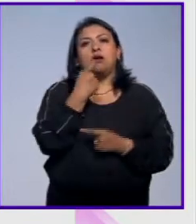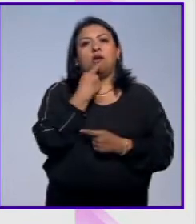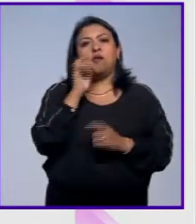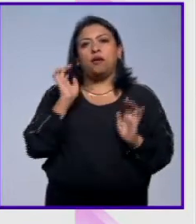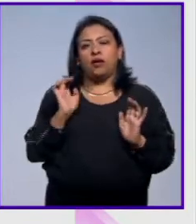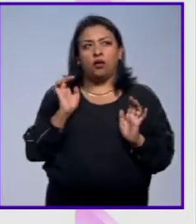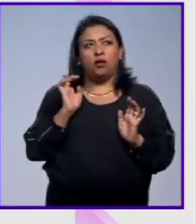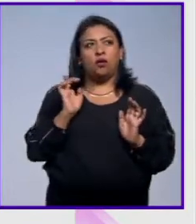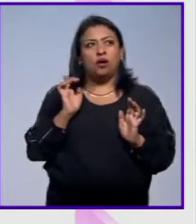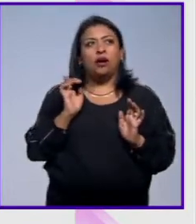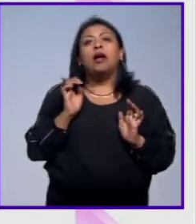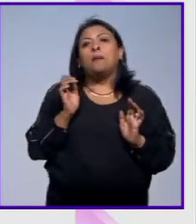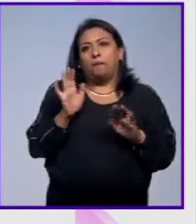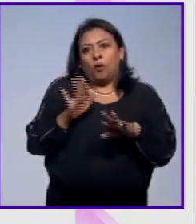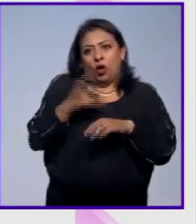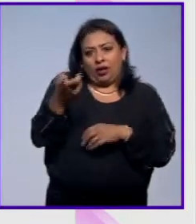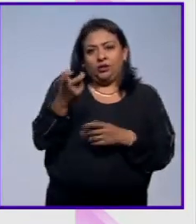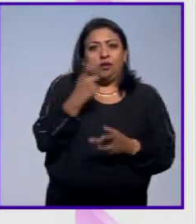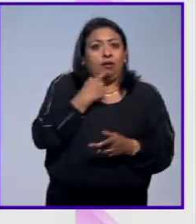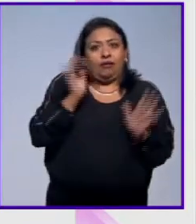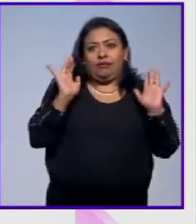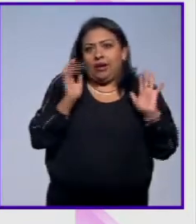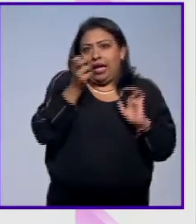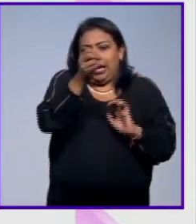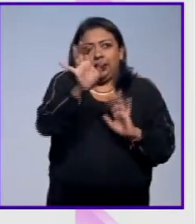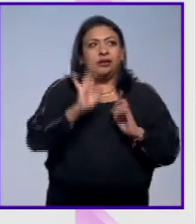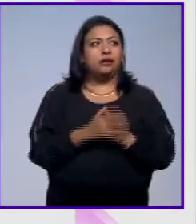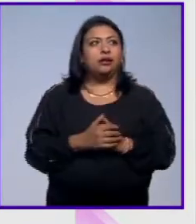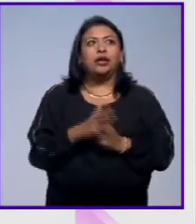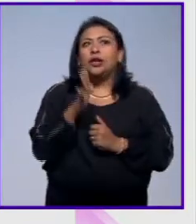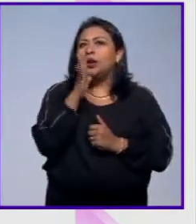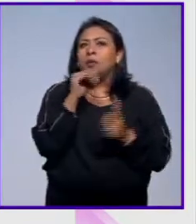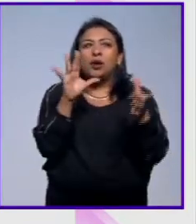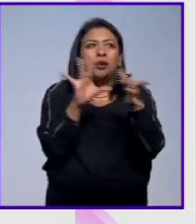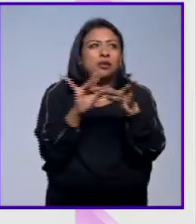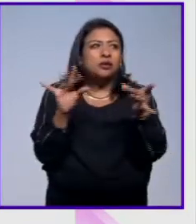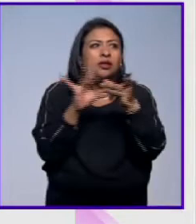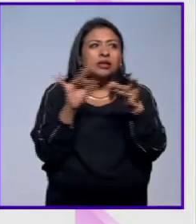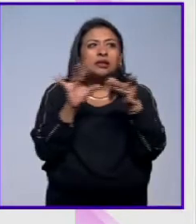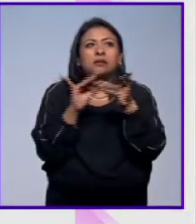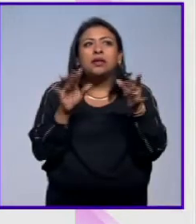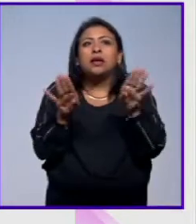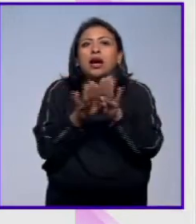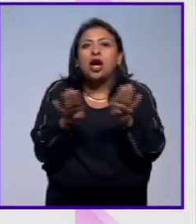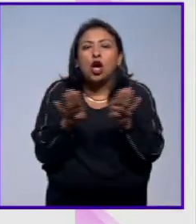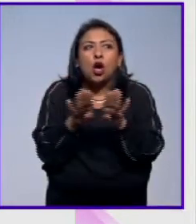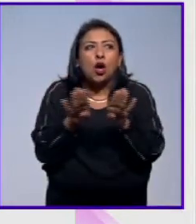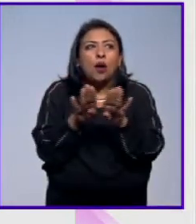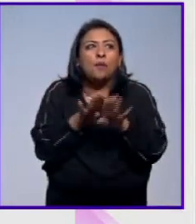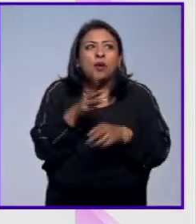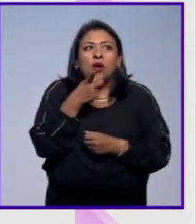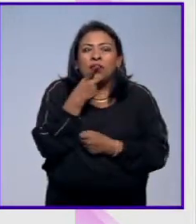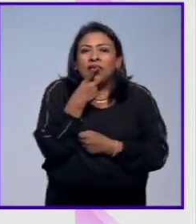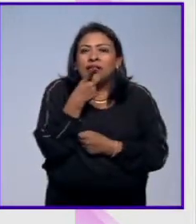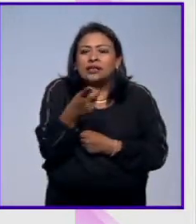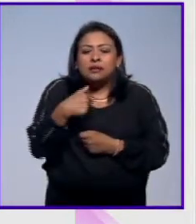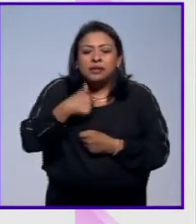es el efecto López Obrador no hay otra es inexplicable no tengo palabras para decir el